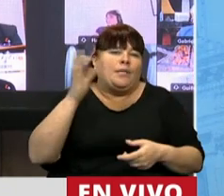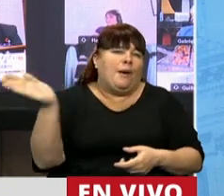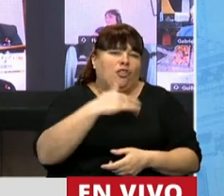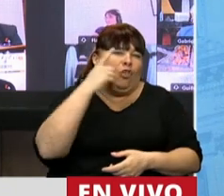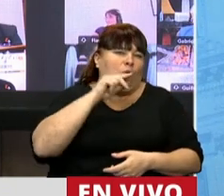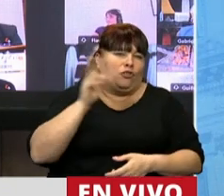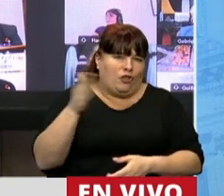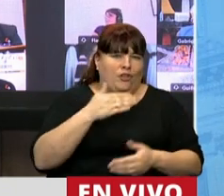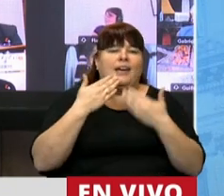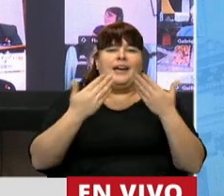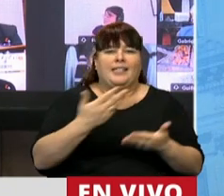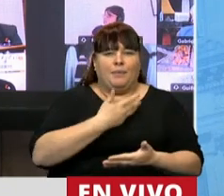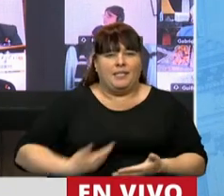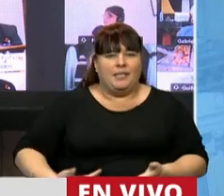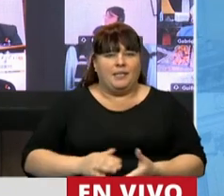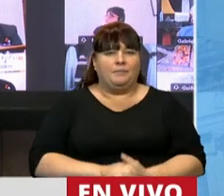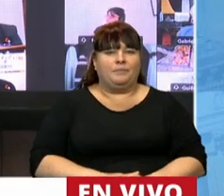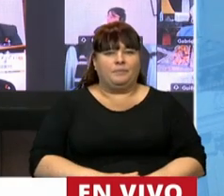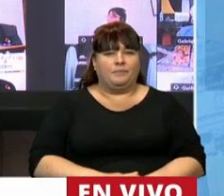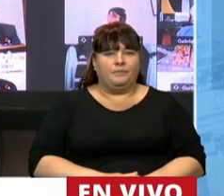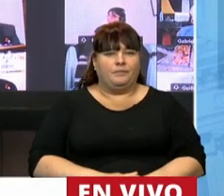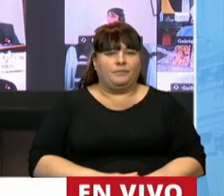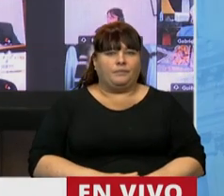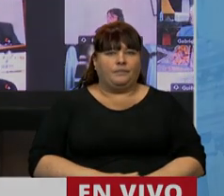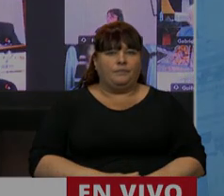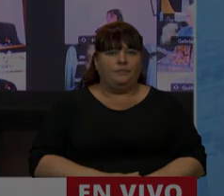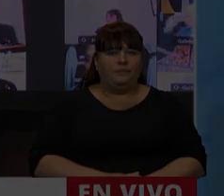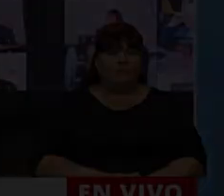todas. Gracias, señor Prochetti. Gracias, diputado.